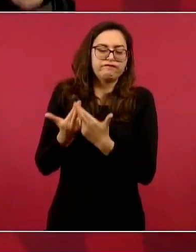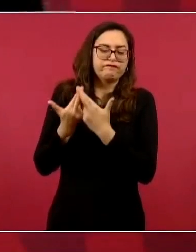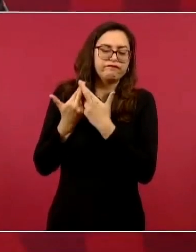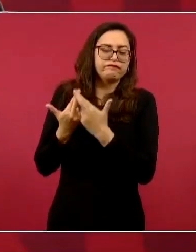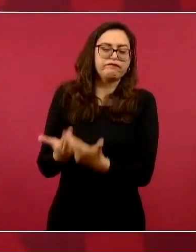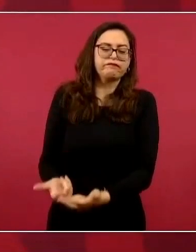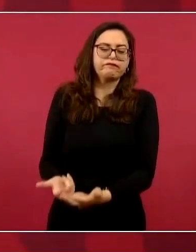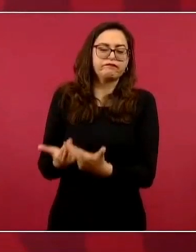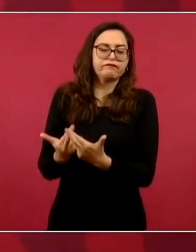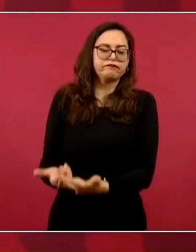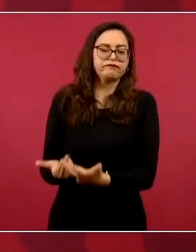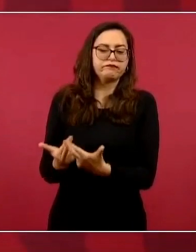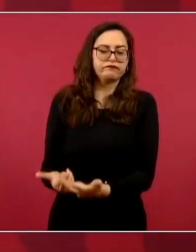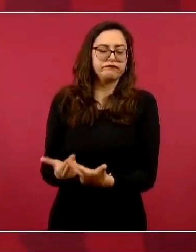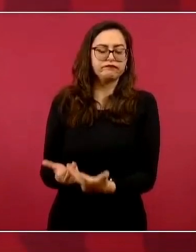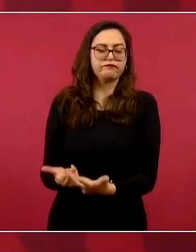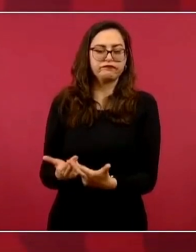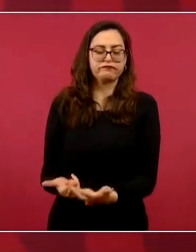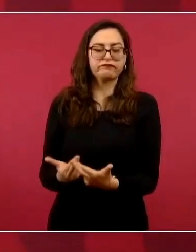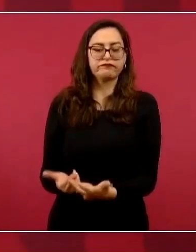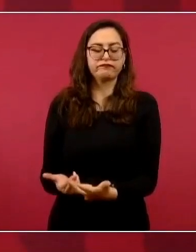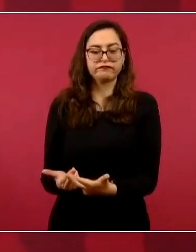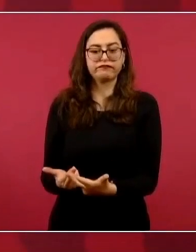porque, acuérdense,